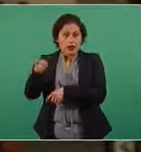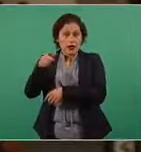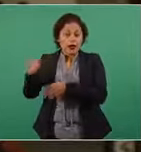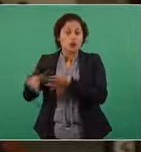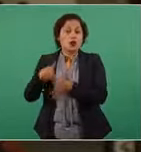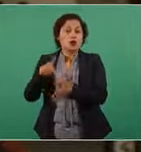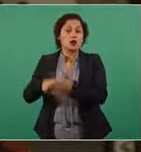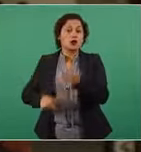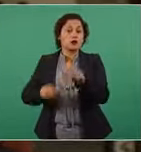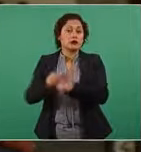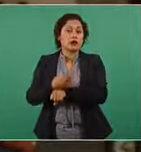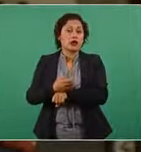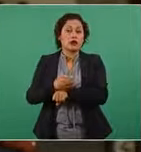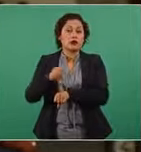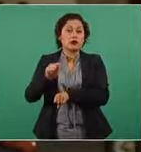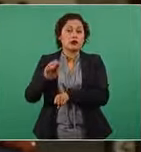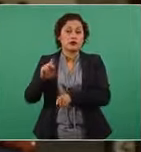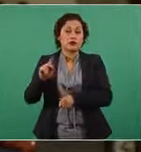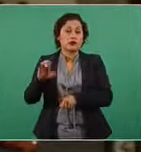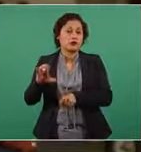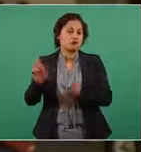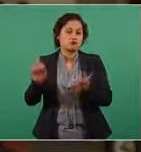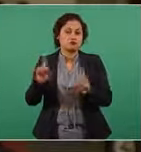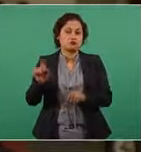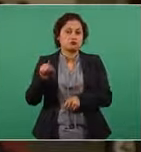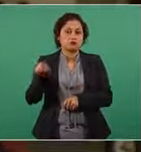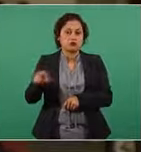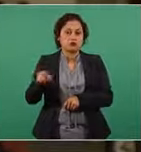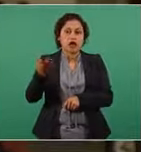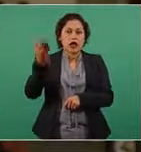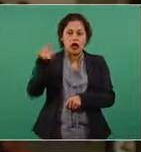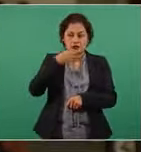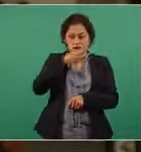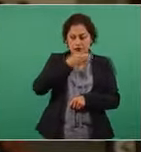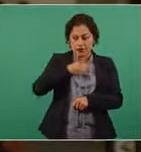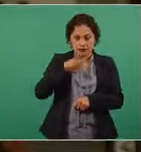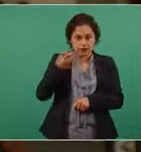lo hizo creer la Fiscalía General del estado de Tepic